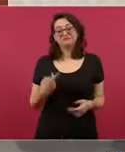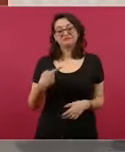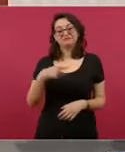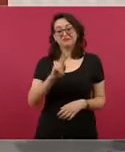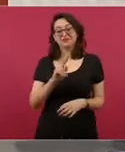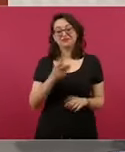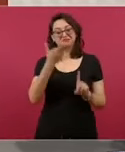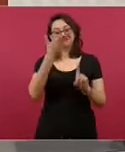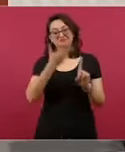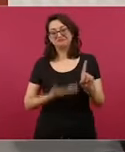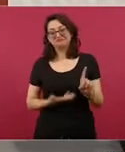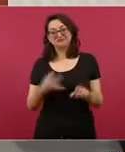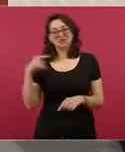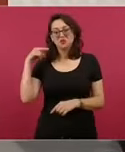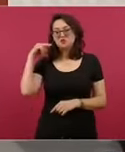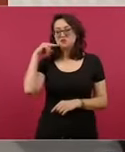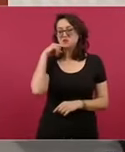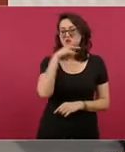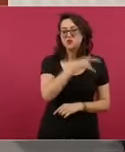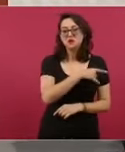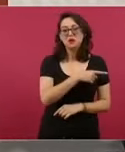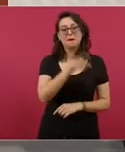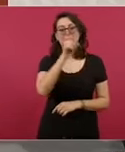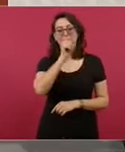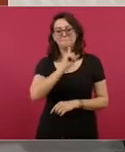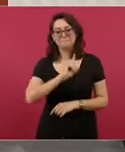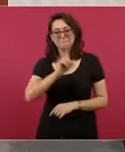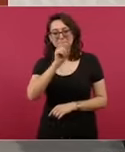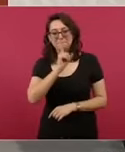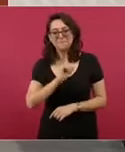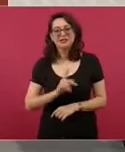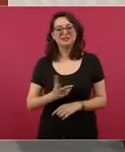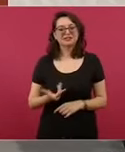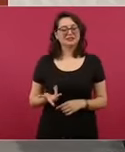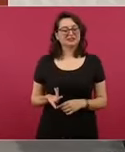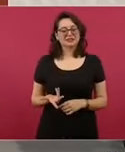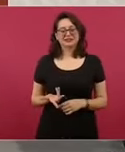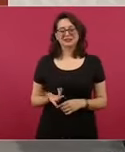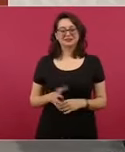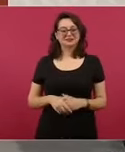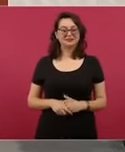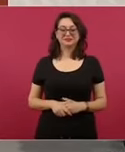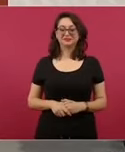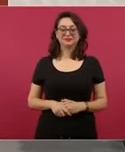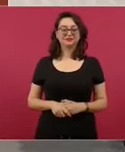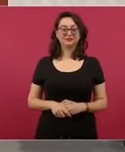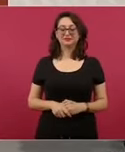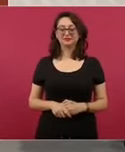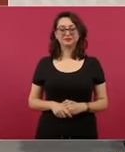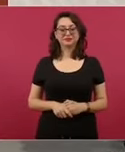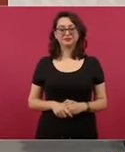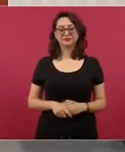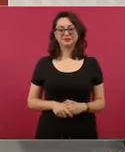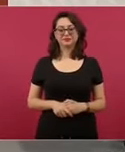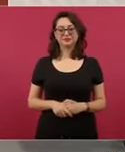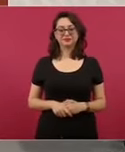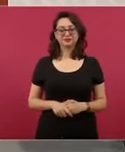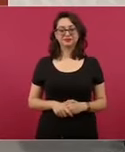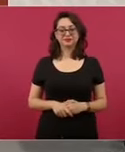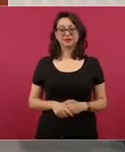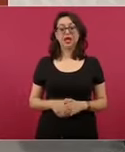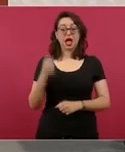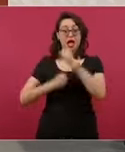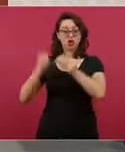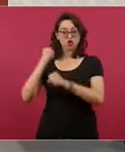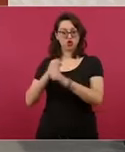y el problema es que no está… Esto opinaba